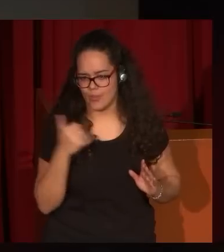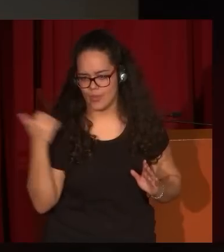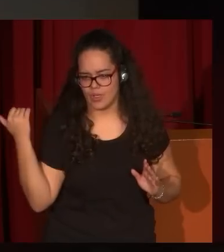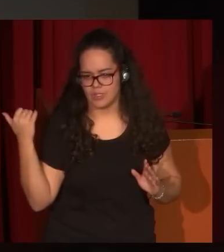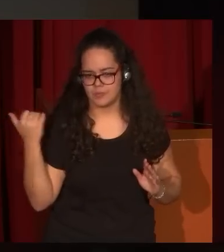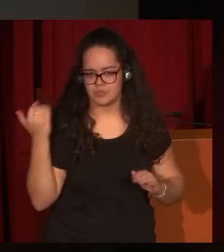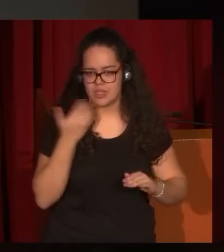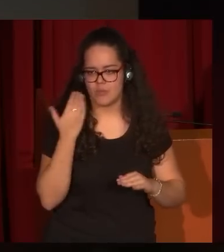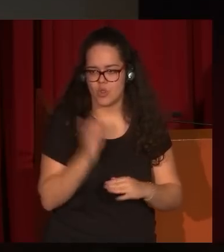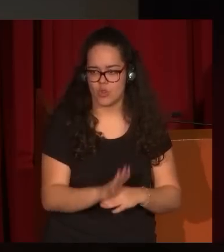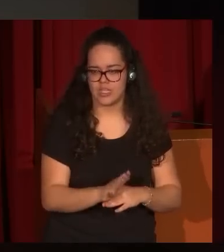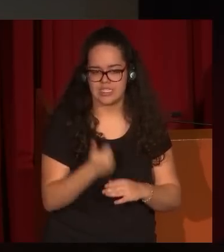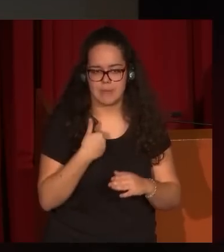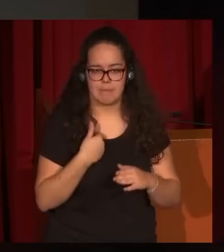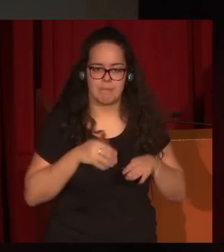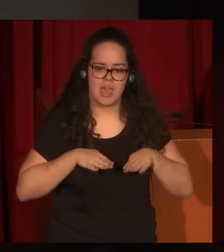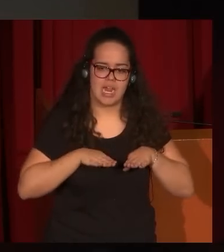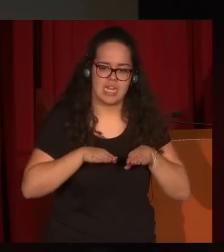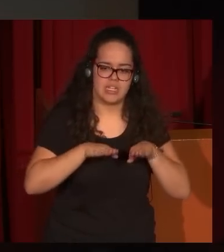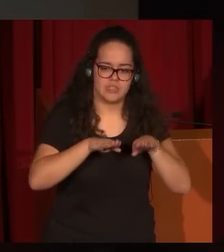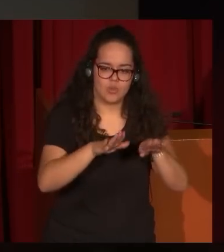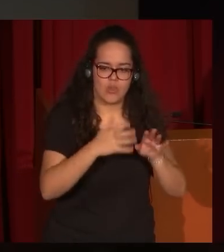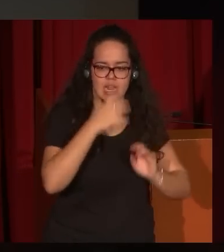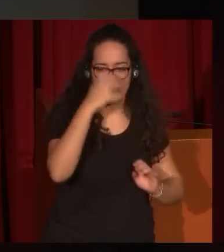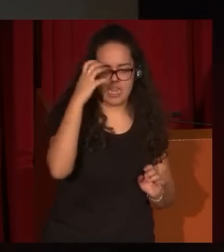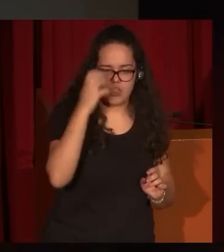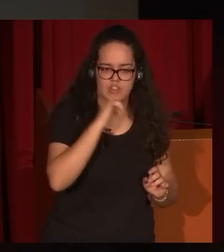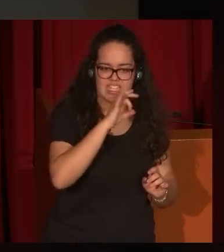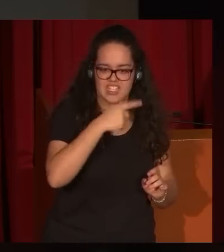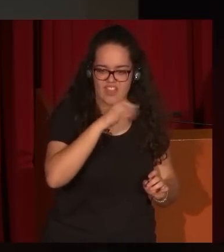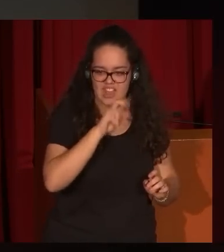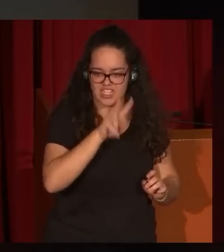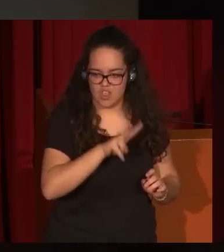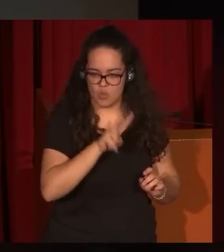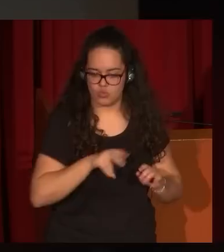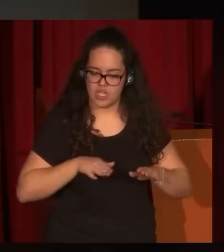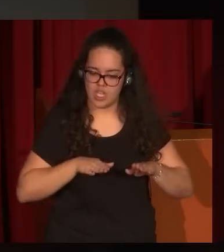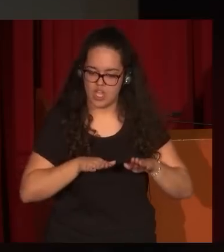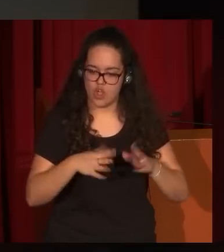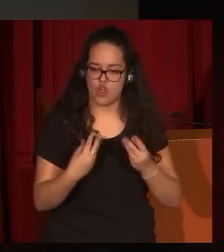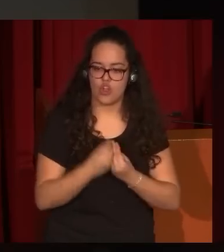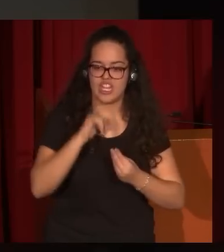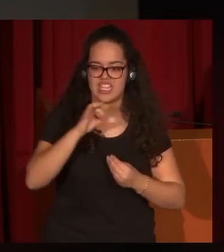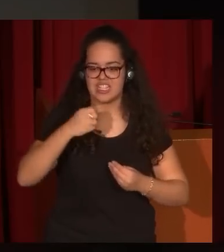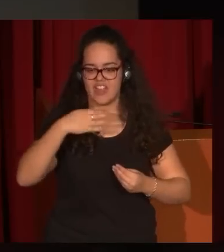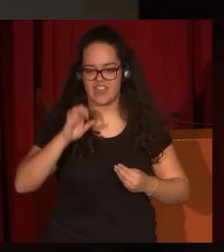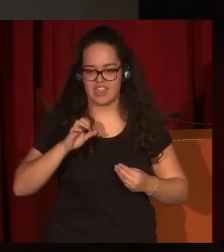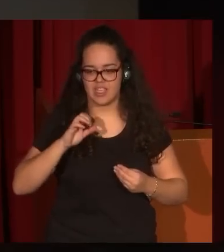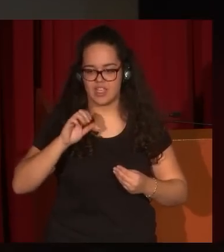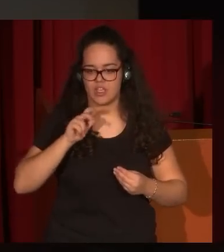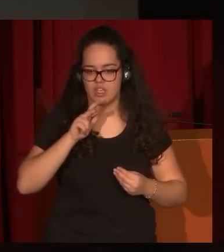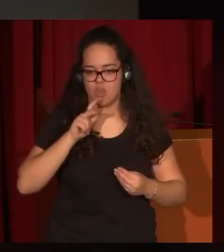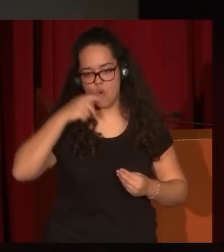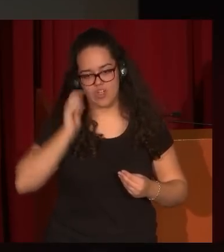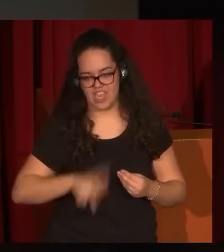paralelismo que durante el reinado de Isabel II se intentó crear con Santa Isabel de Hungría. Es decir,